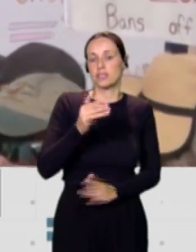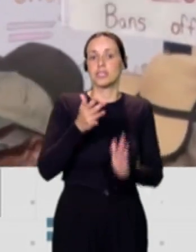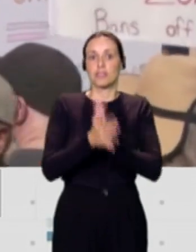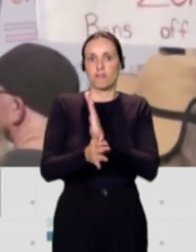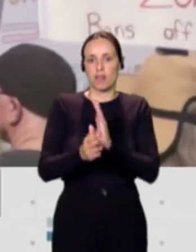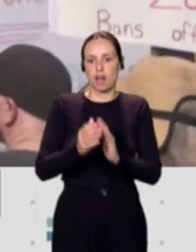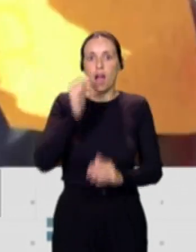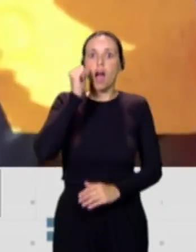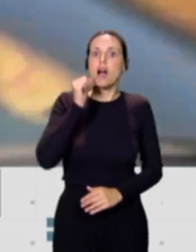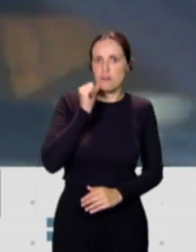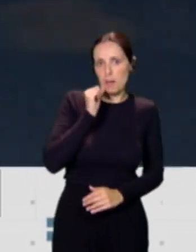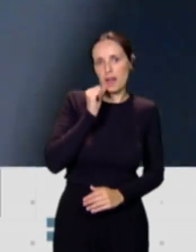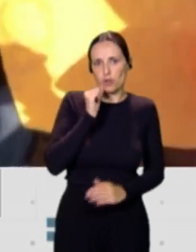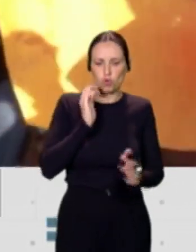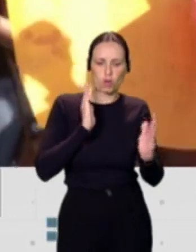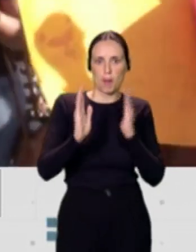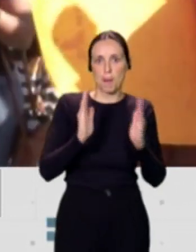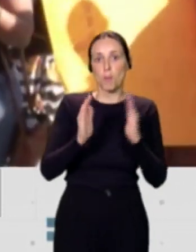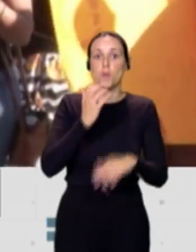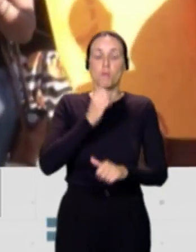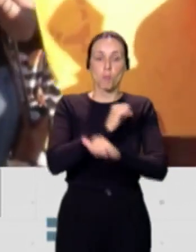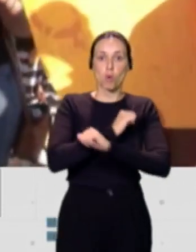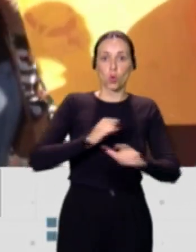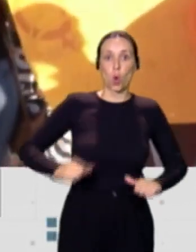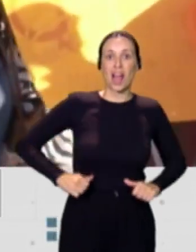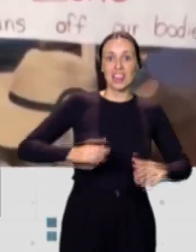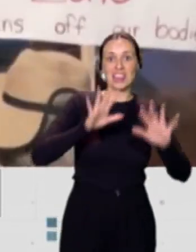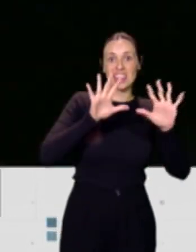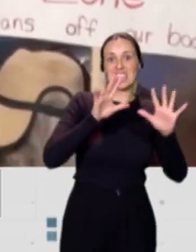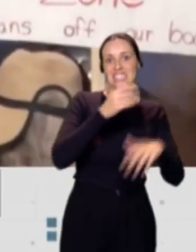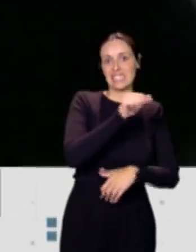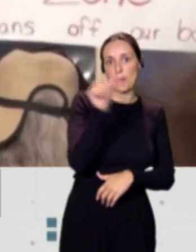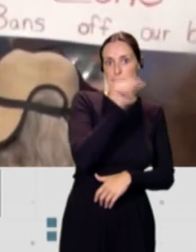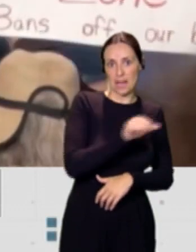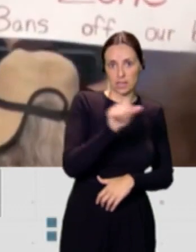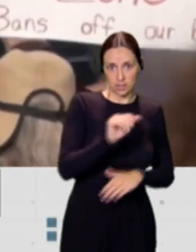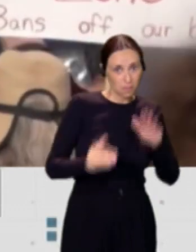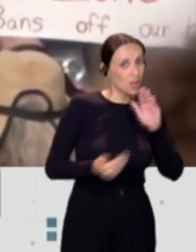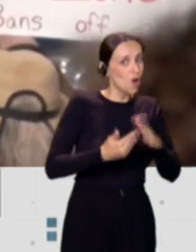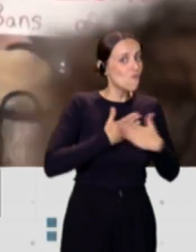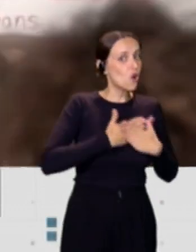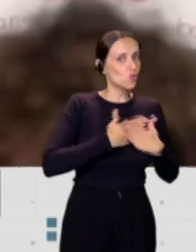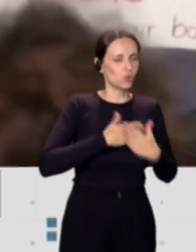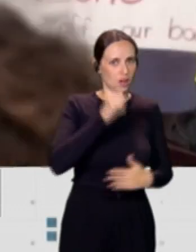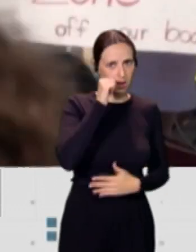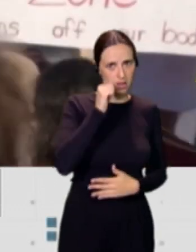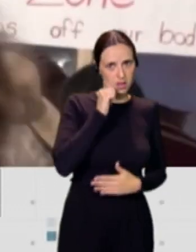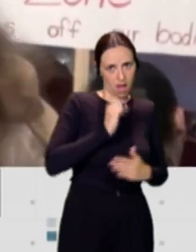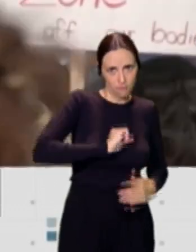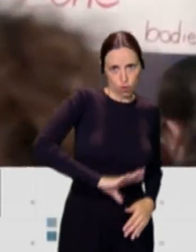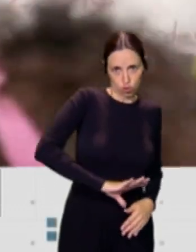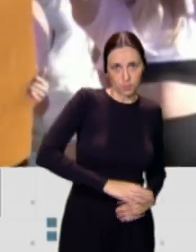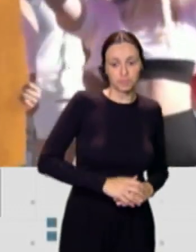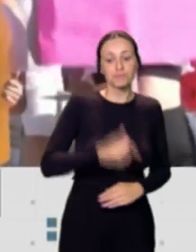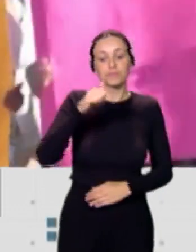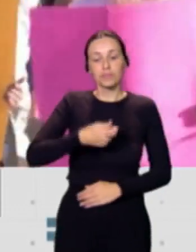mujeres puedan acceder al aborto. Por ejemplo, en Portugal es de 10 semanas la interrupción voluntaria del aborto. Aquí en España